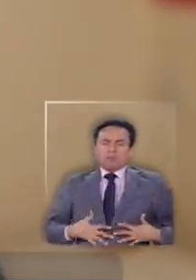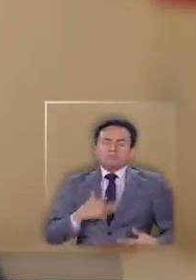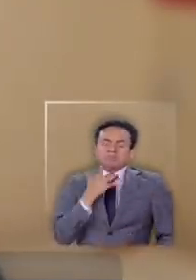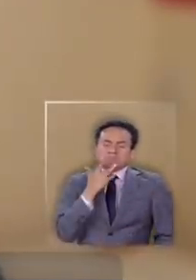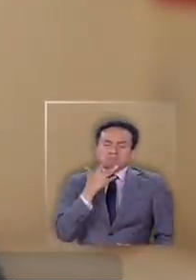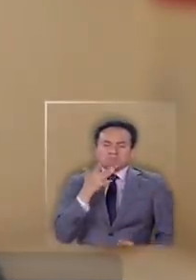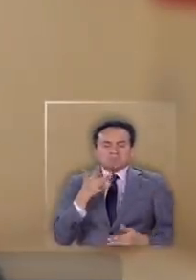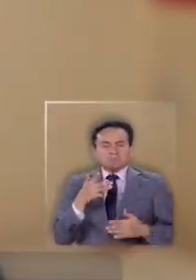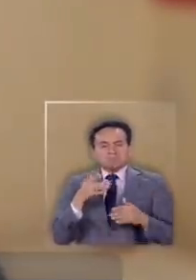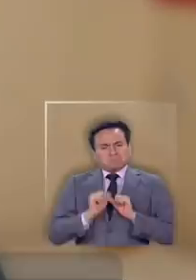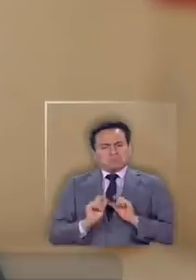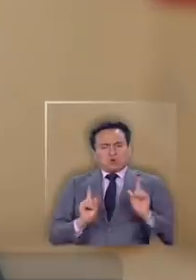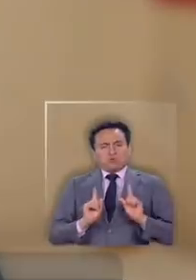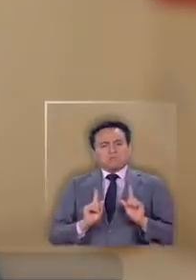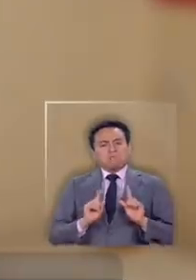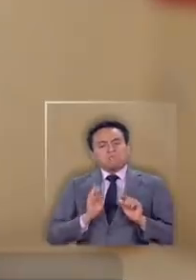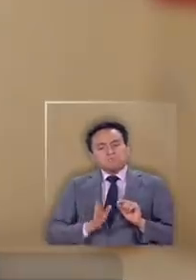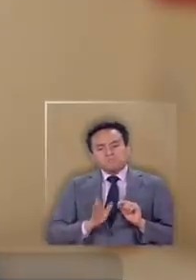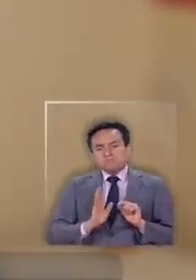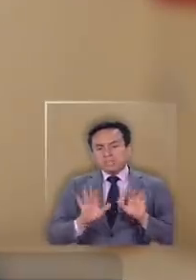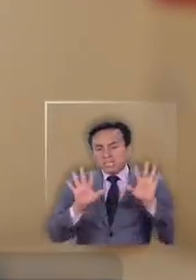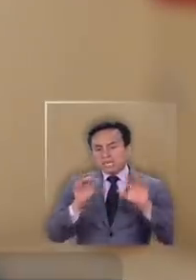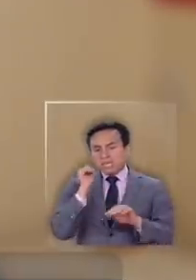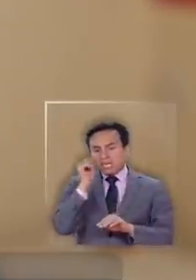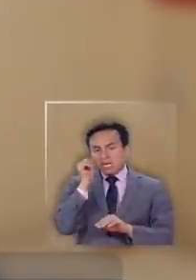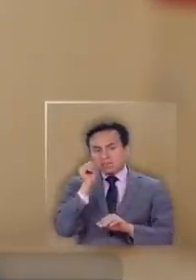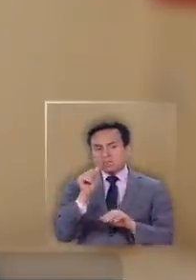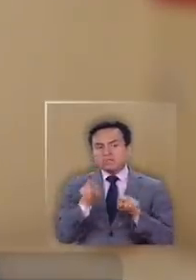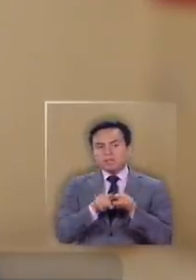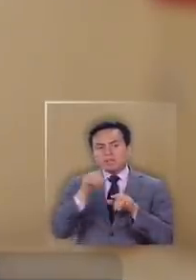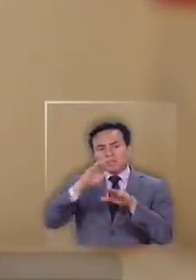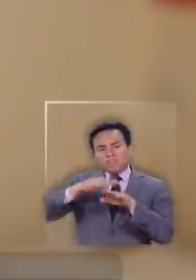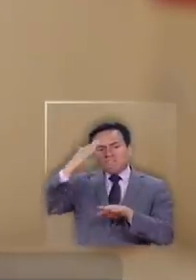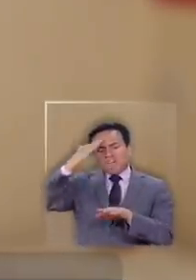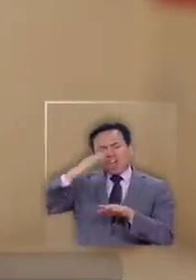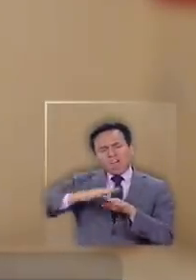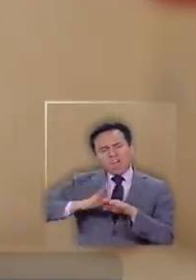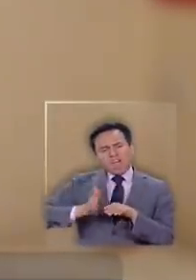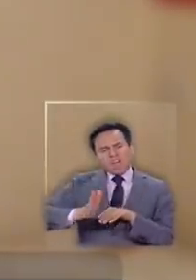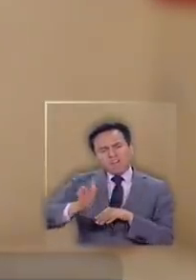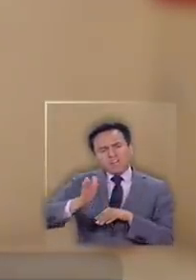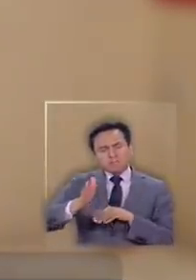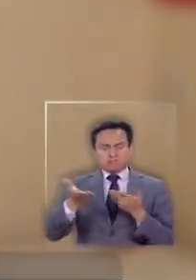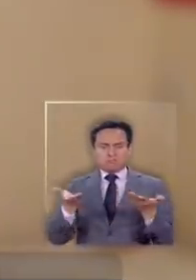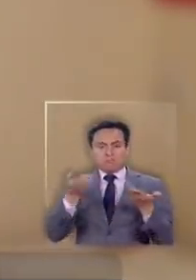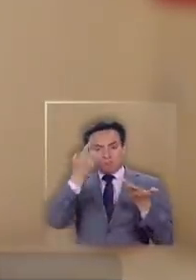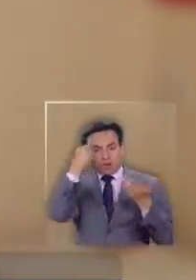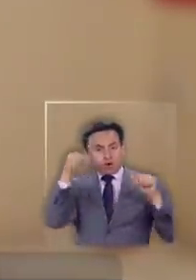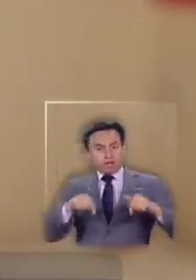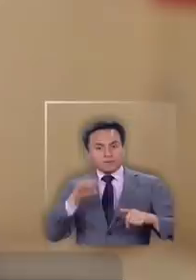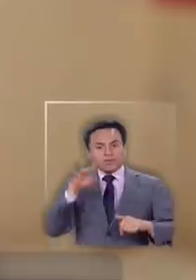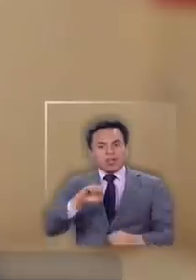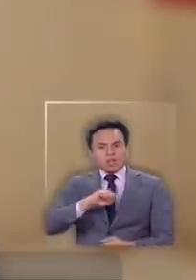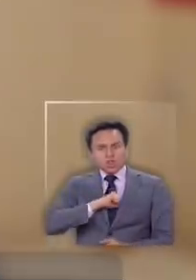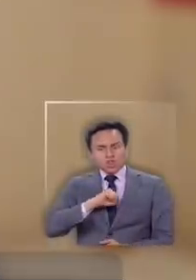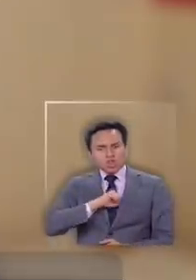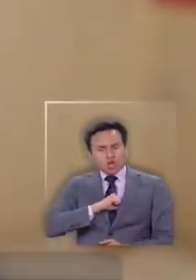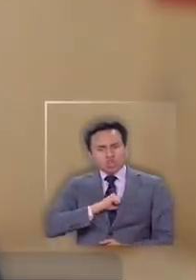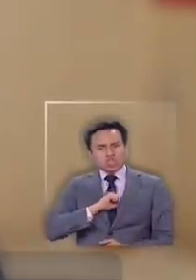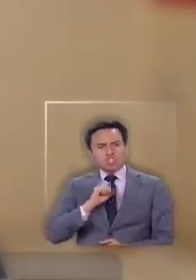leves, pero que persistían. sea, que durante los 10 días había permanecido con fiebre. Sin embargo, ahora sabemos que también tiene la tos.